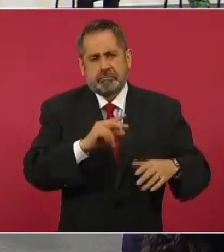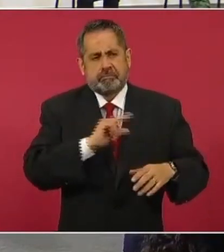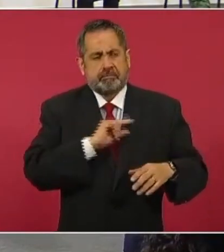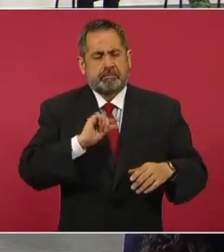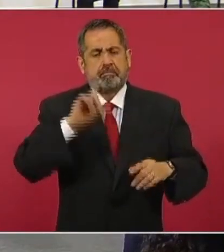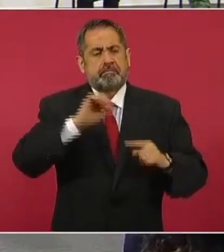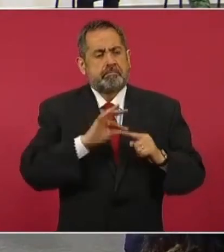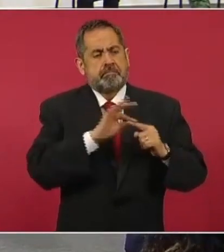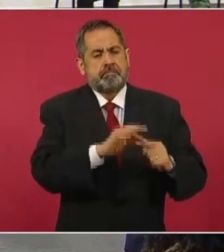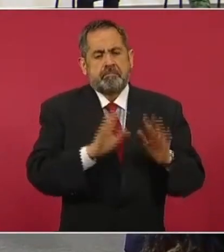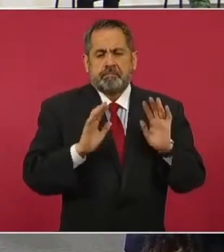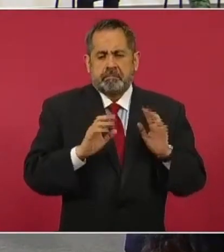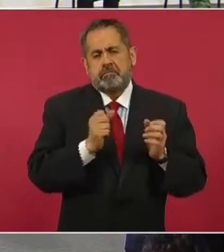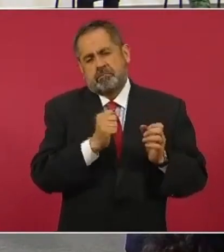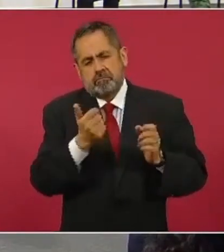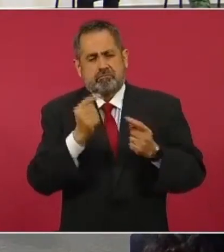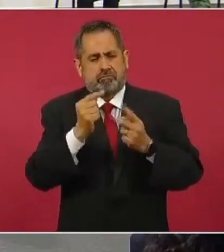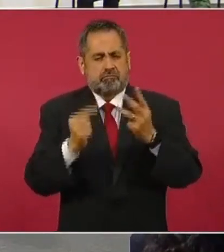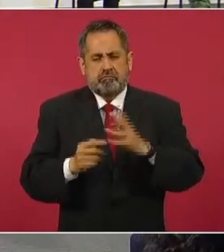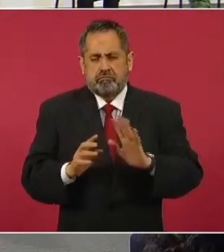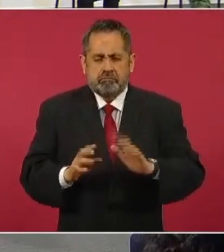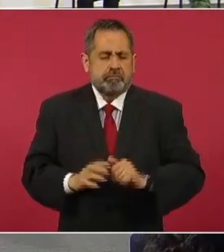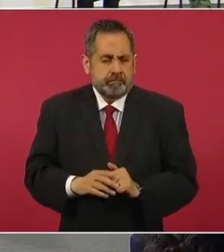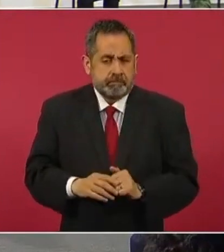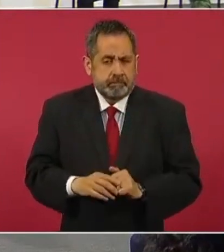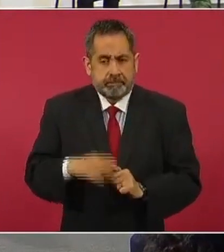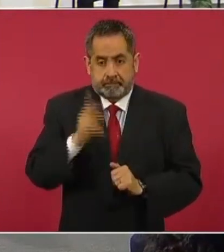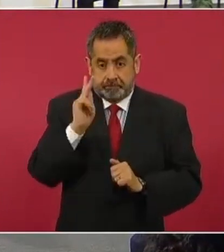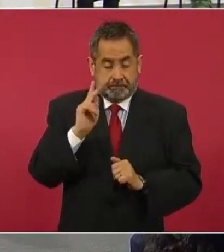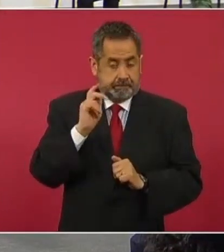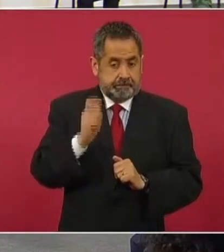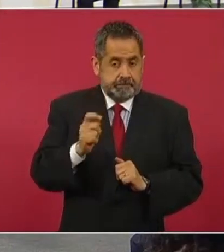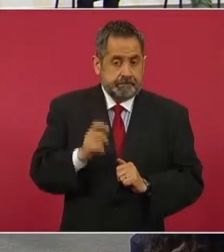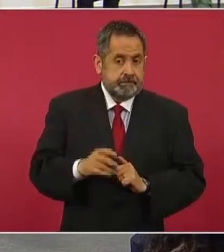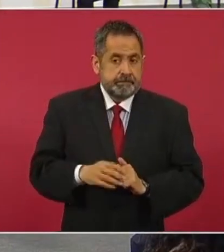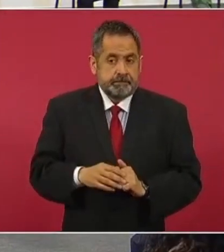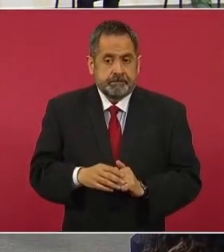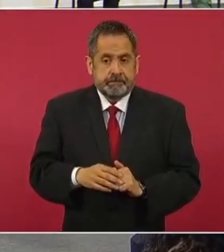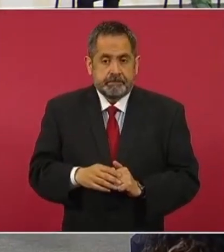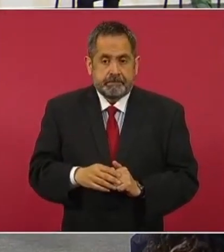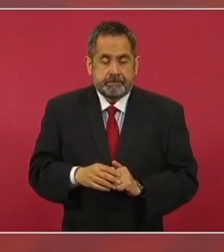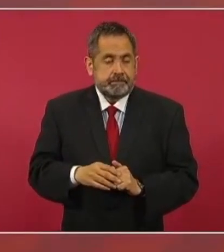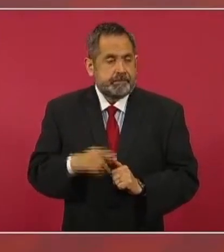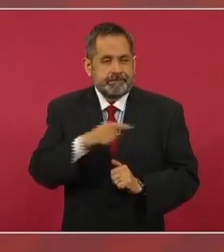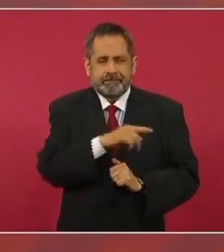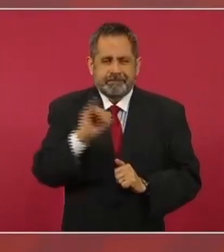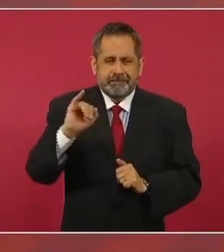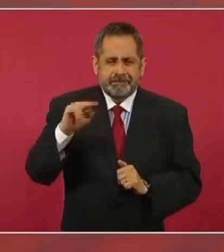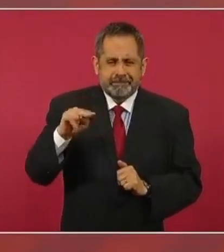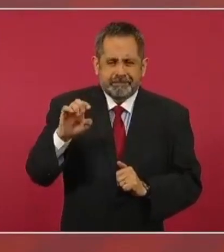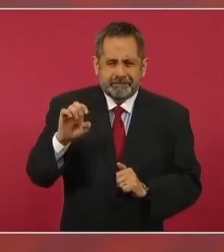Y otros casos. Pero en lo del INE,